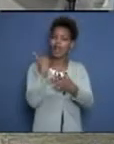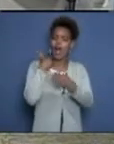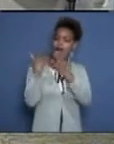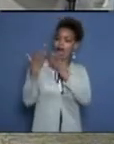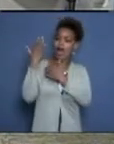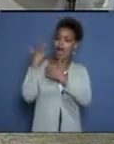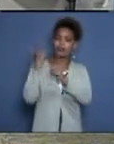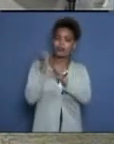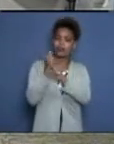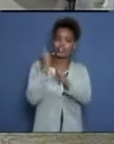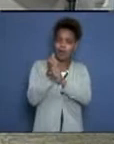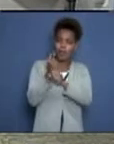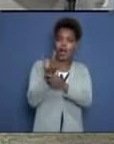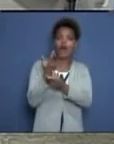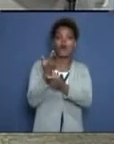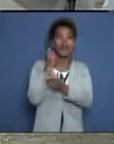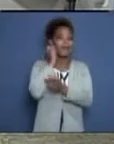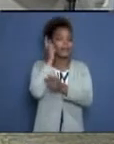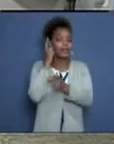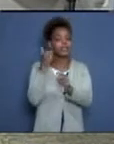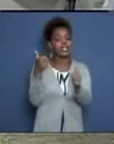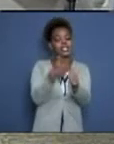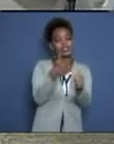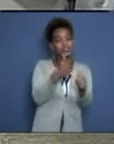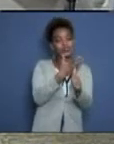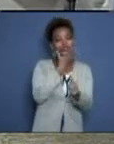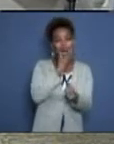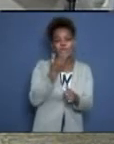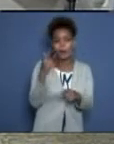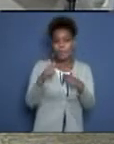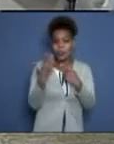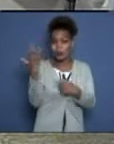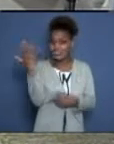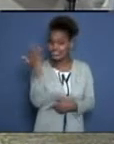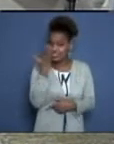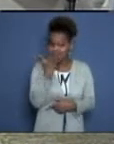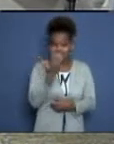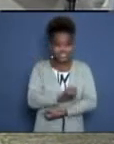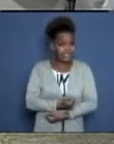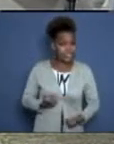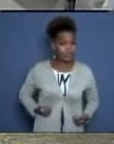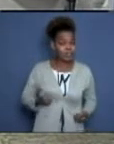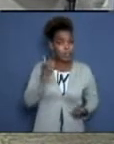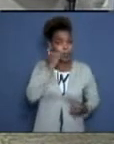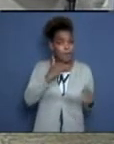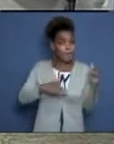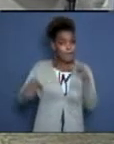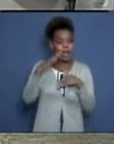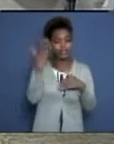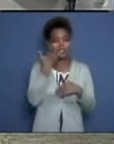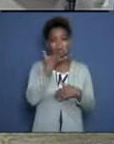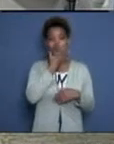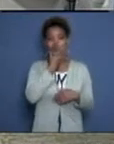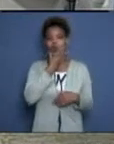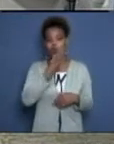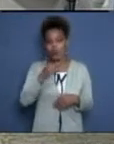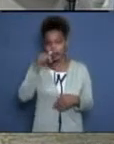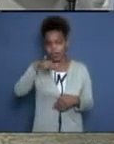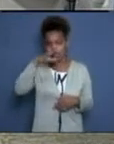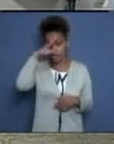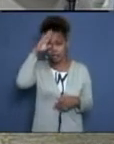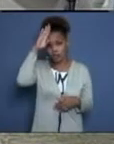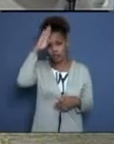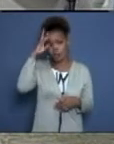de punto de vista científico. Pero quien está, obviamente, en la primera línea de batalla es la juventud y merece el reconocimiento de todos